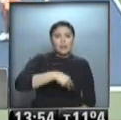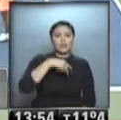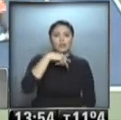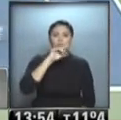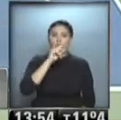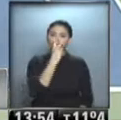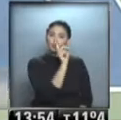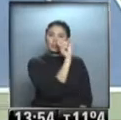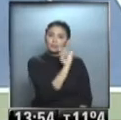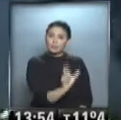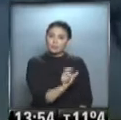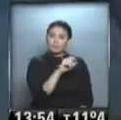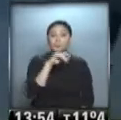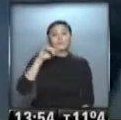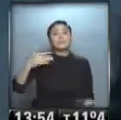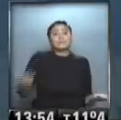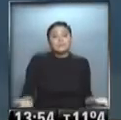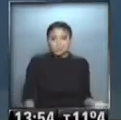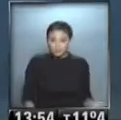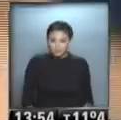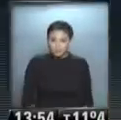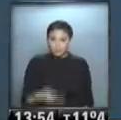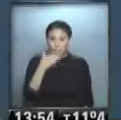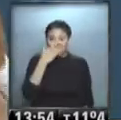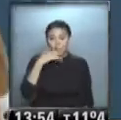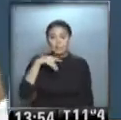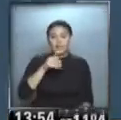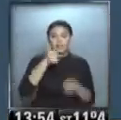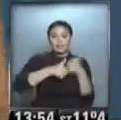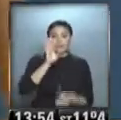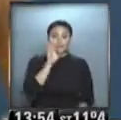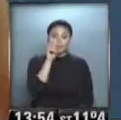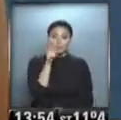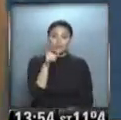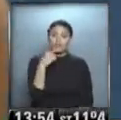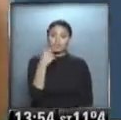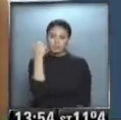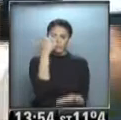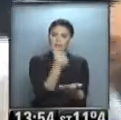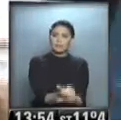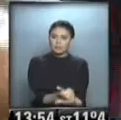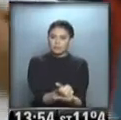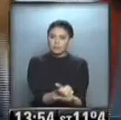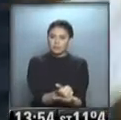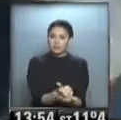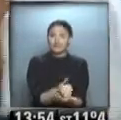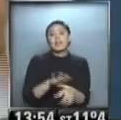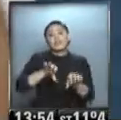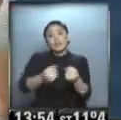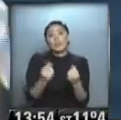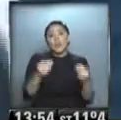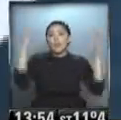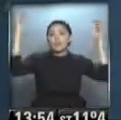sets a uno, pero en el abierto de Estados Unidos. Dijo presente la lluvia y se suspendió